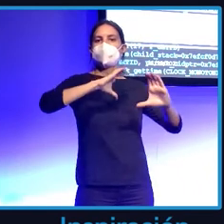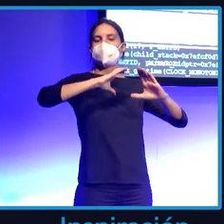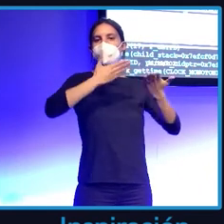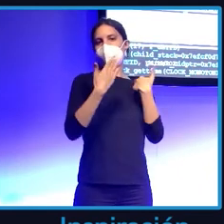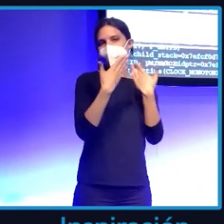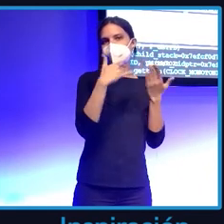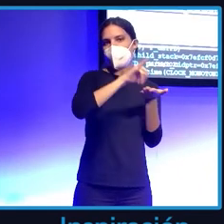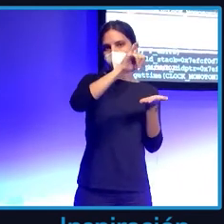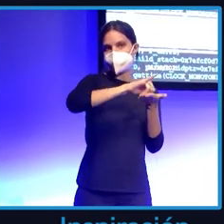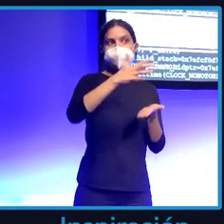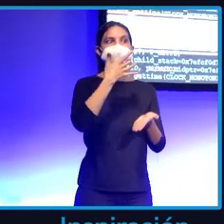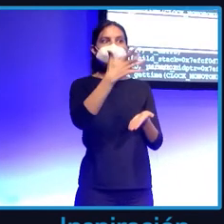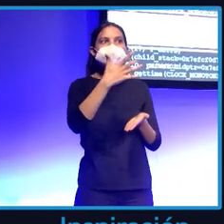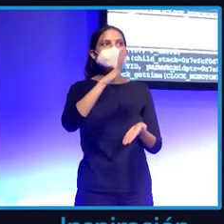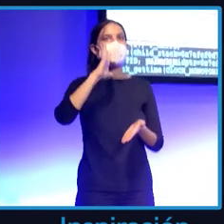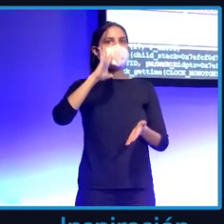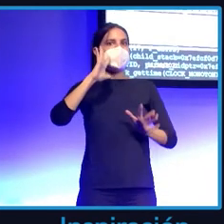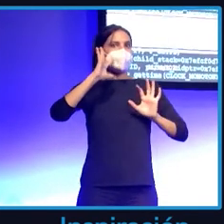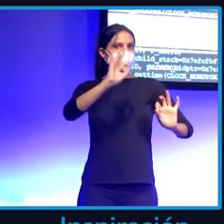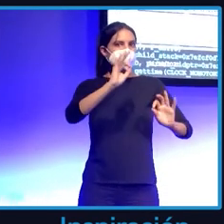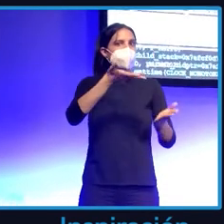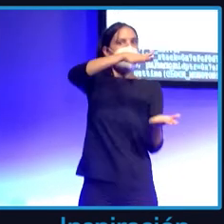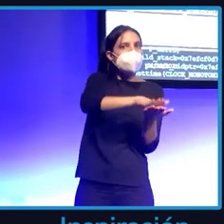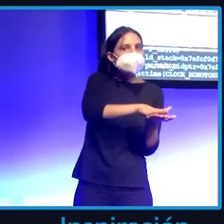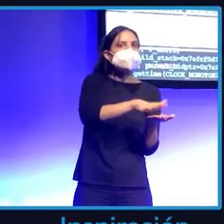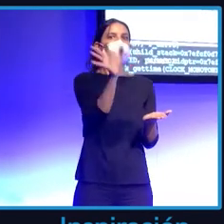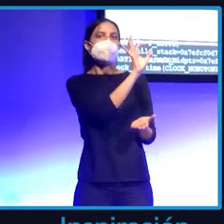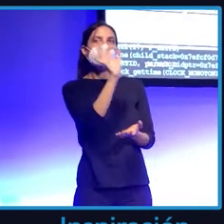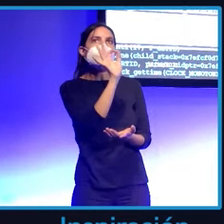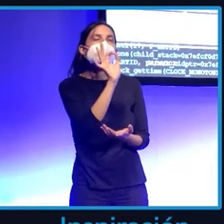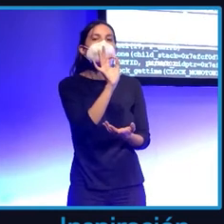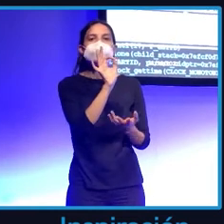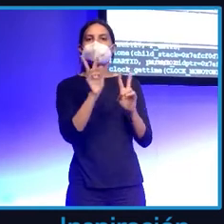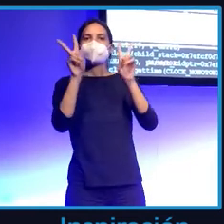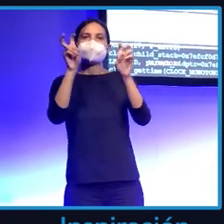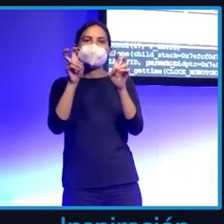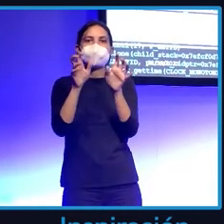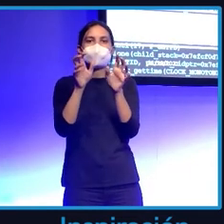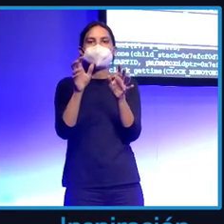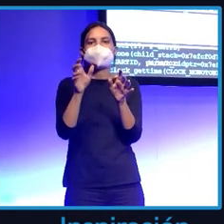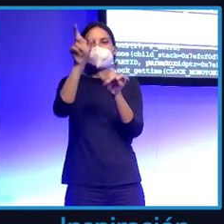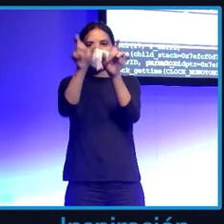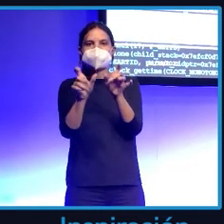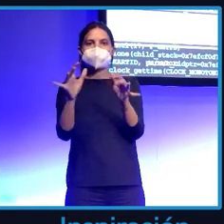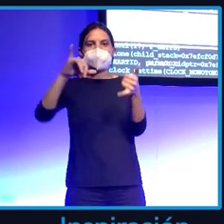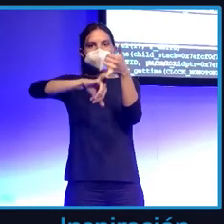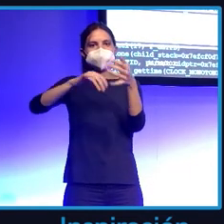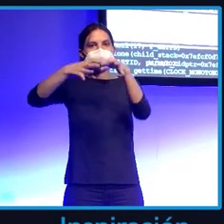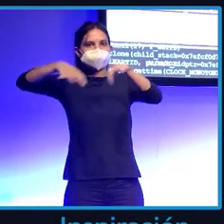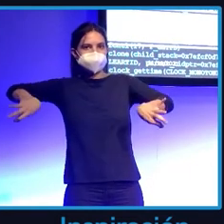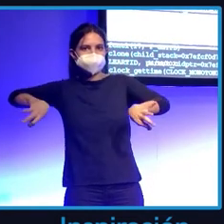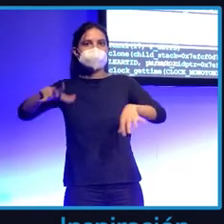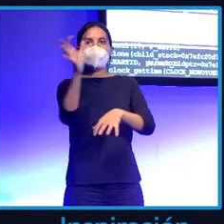donde hay amenazas de muerte o donde hay, por ejemplo, temas de separación, de custodia de los hijos,